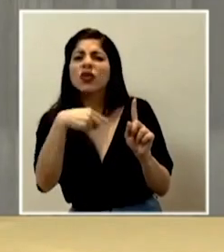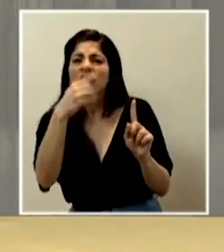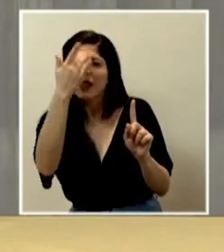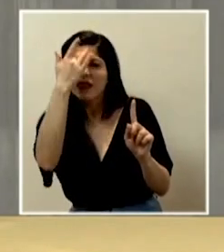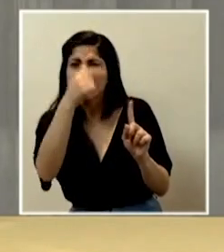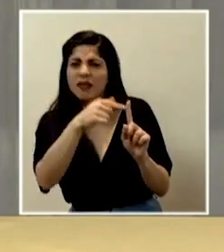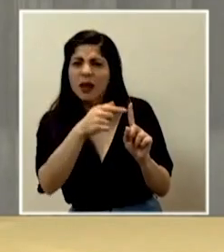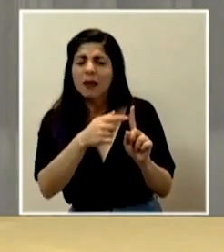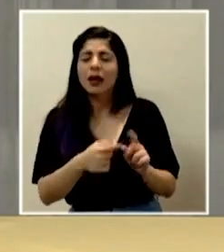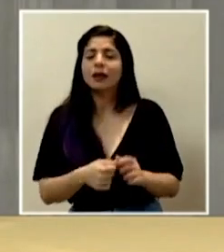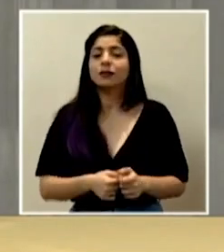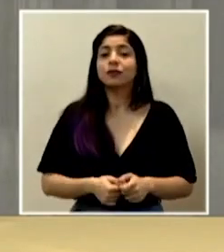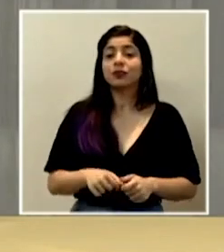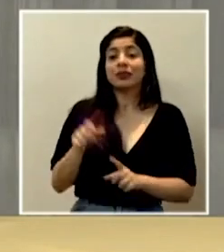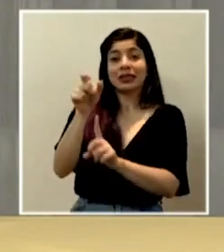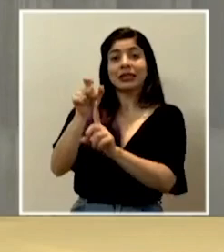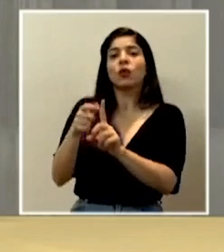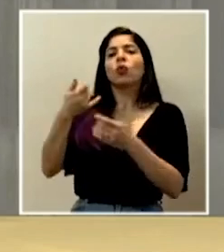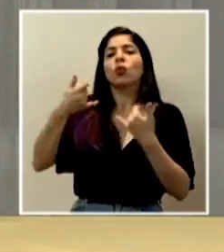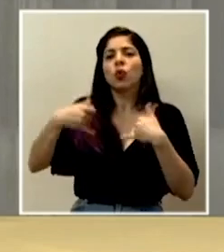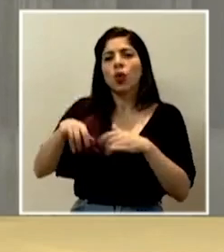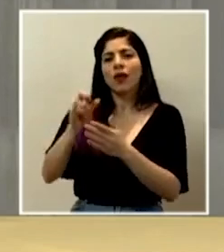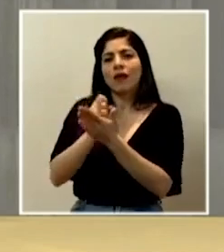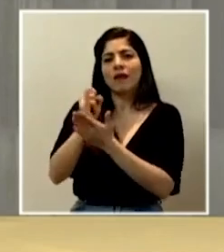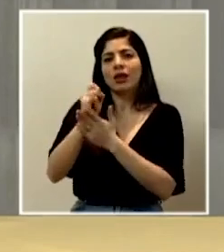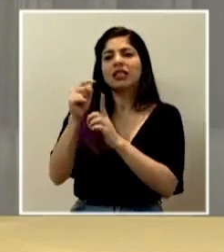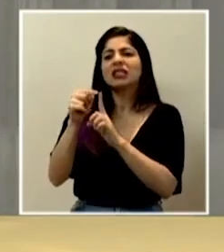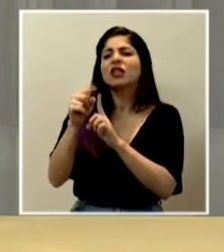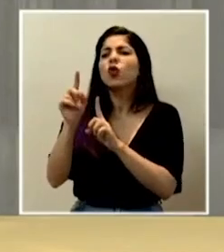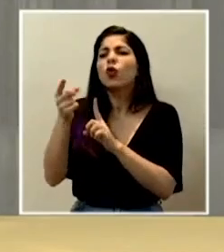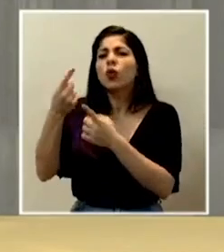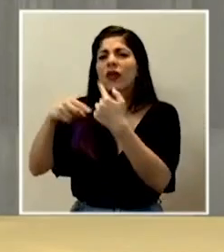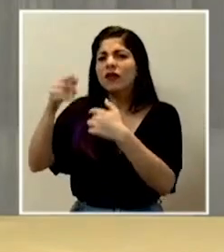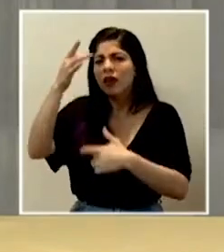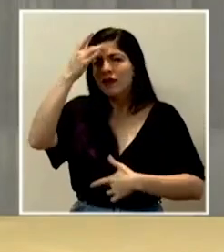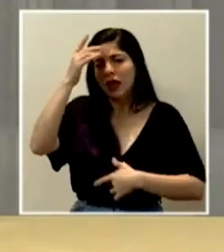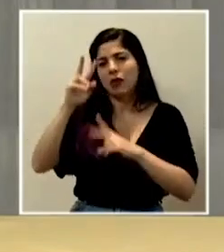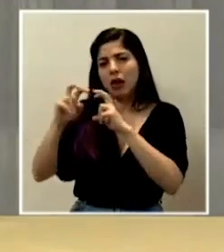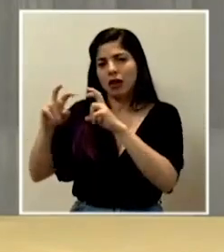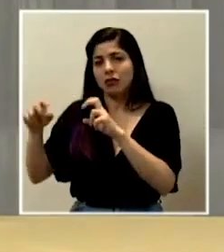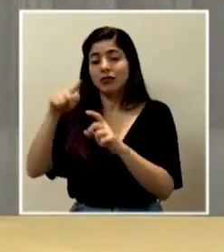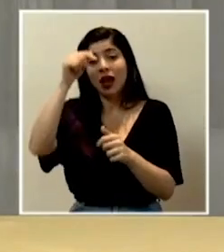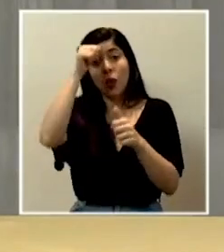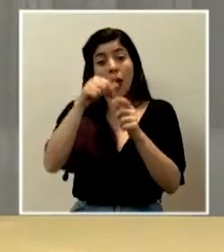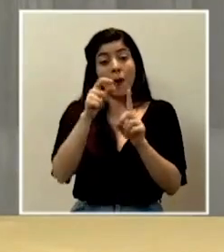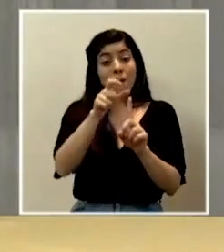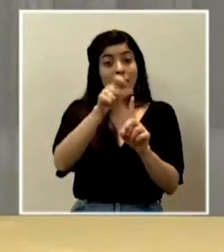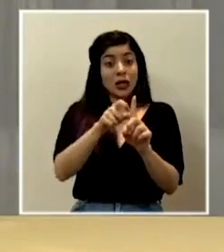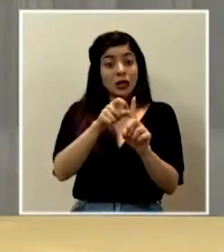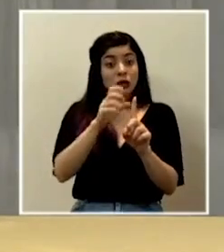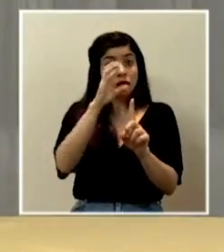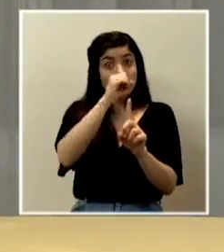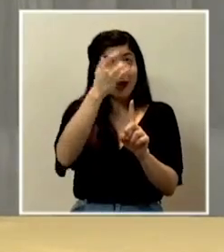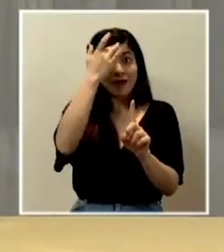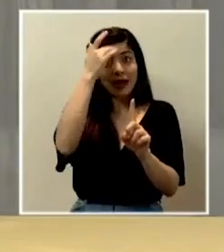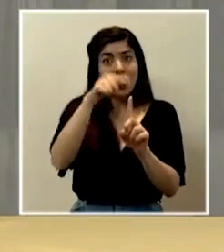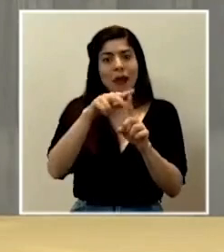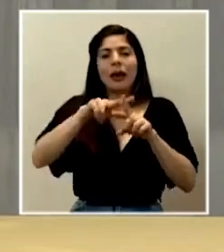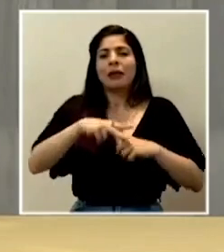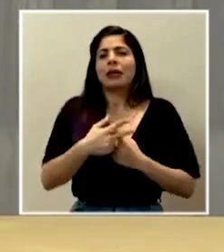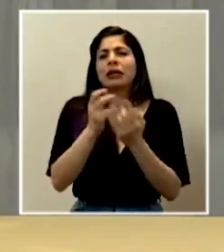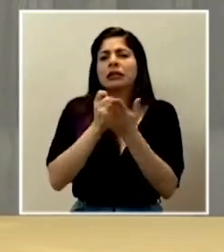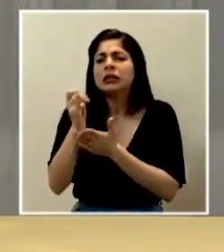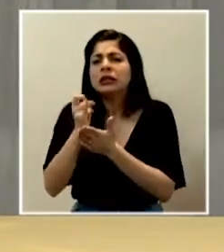Ese caso está todavía en investigación en el nexo. Recordemos que nosotros detectamos casos y empieza todo un asunto de investigación para ver